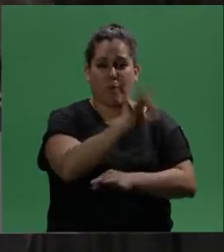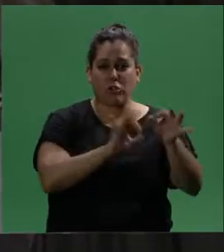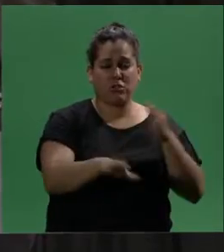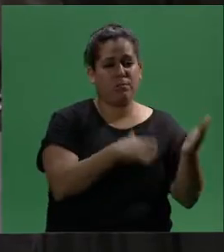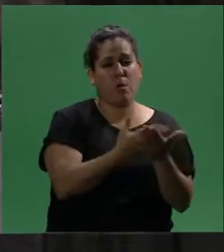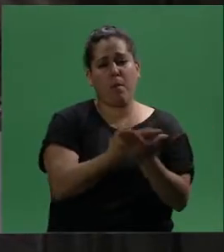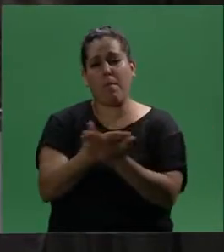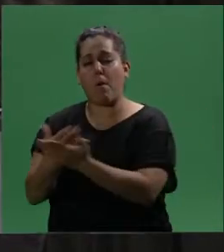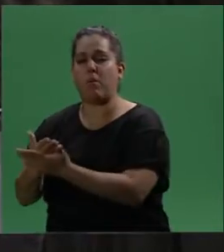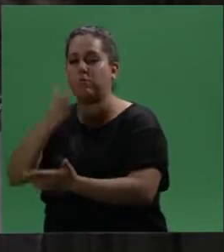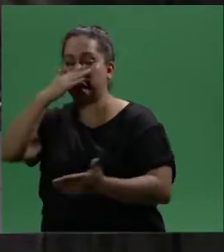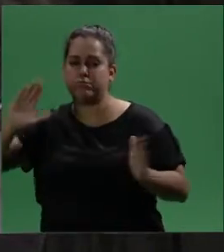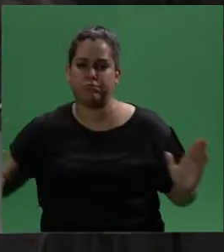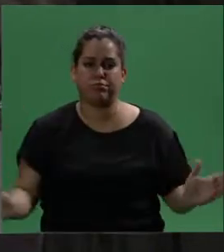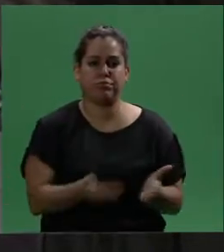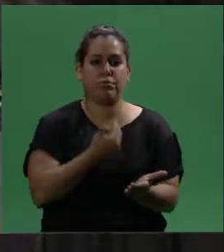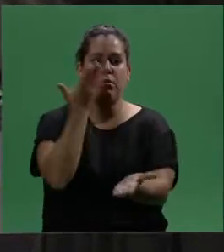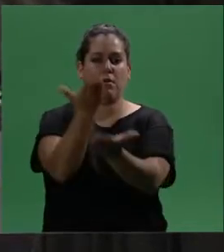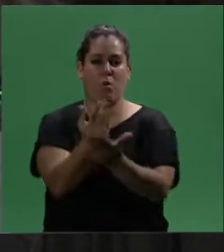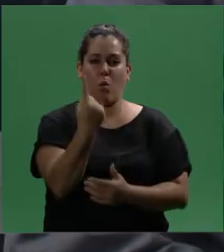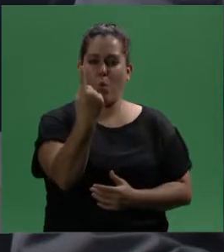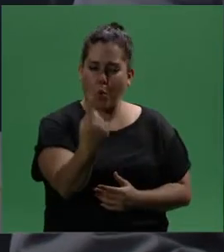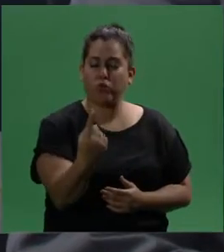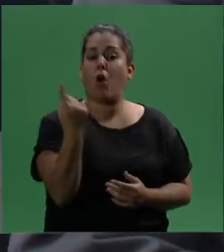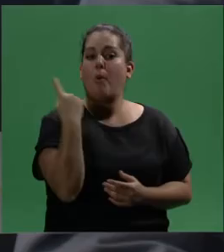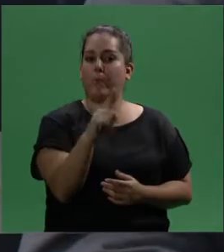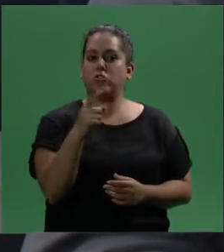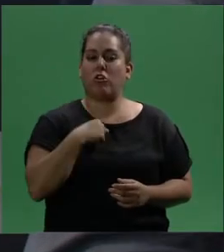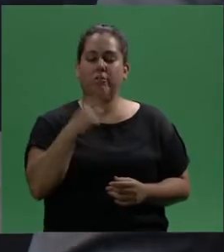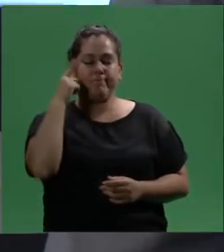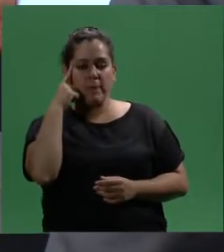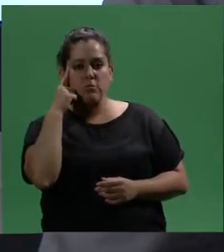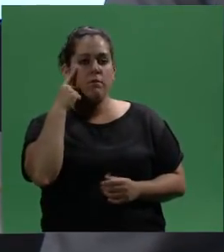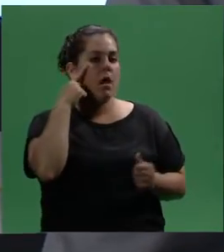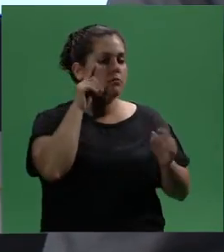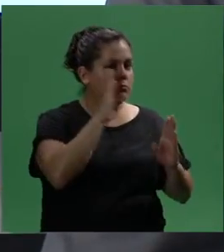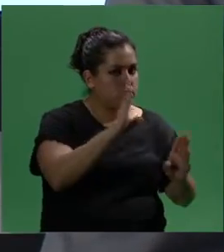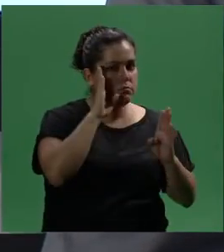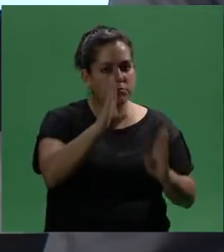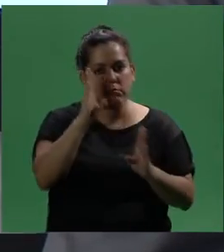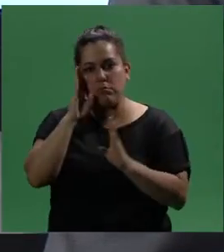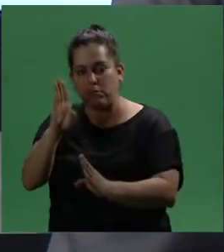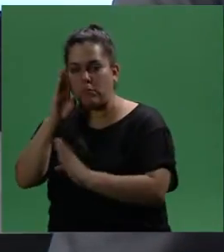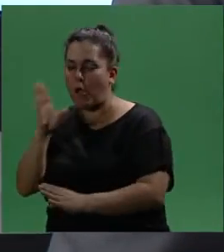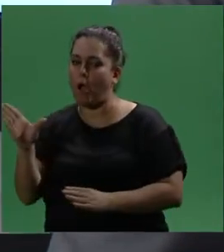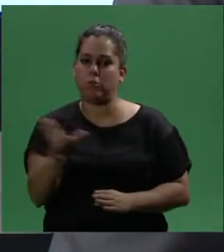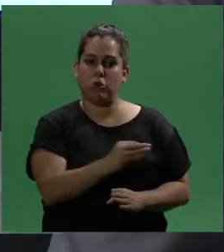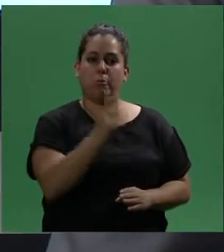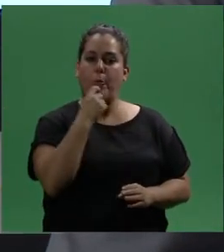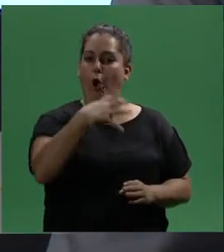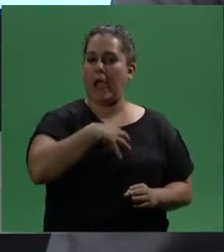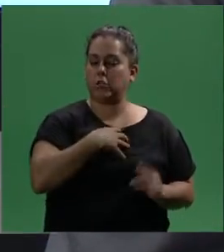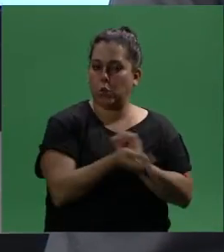unificación de varios. Y creo que va a apuntar a cada una de las cosas. El cambio